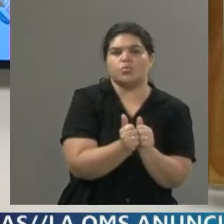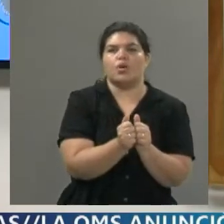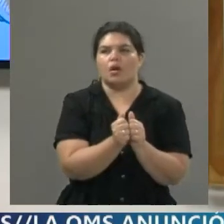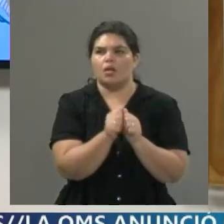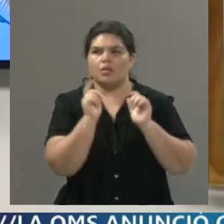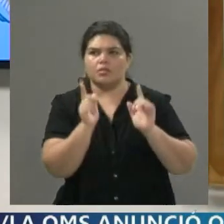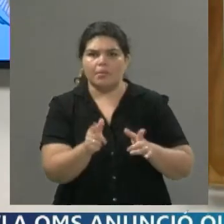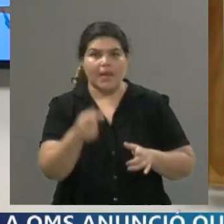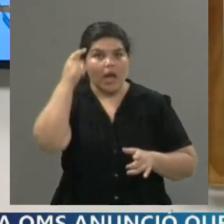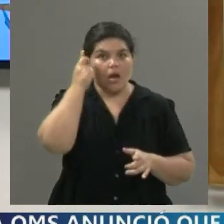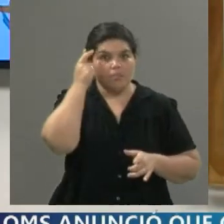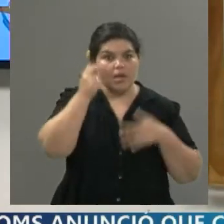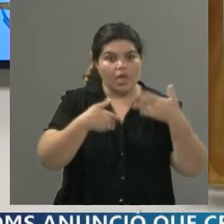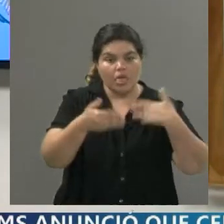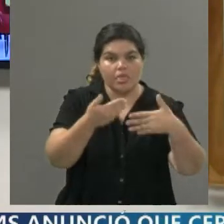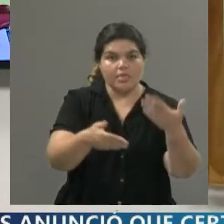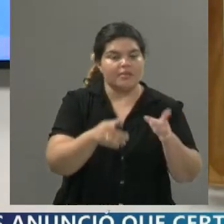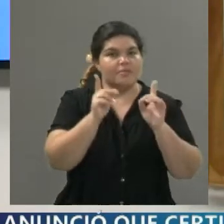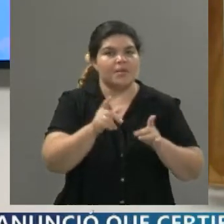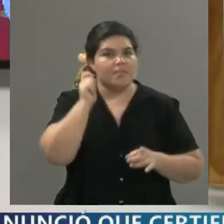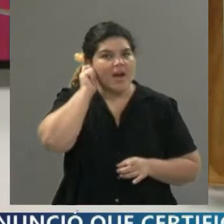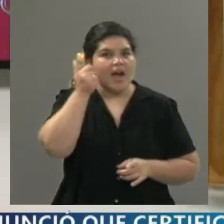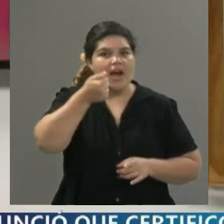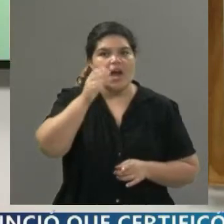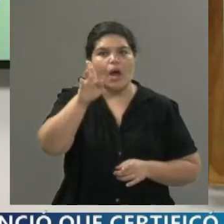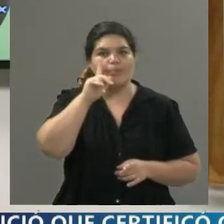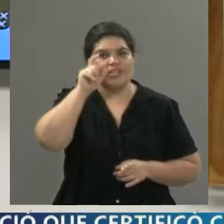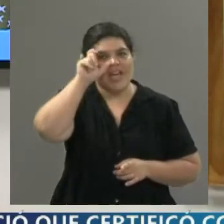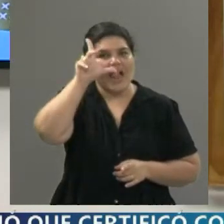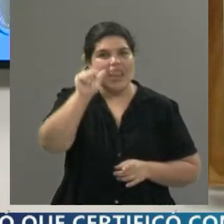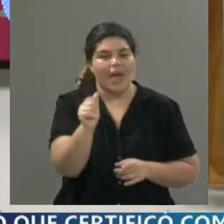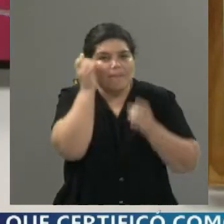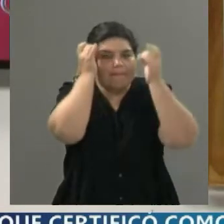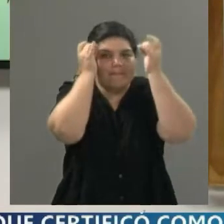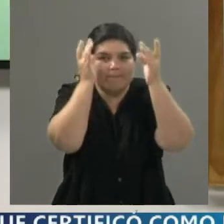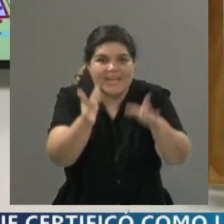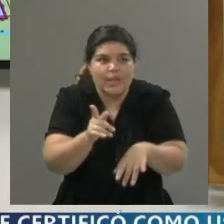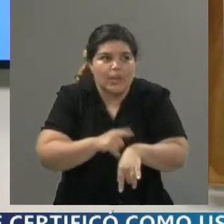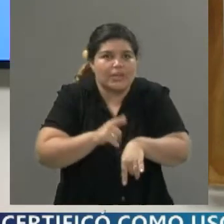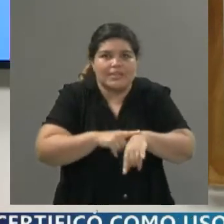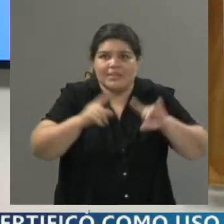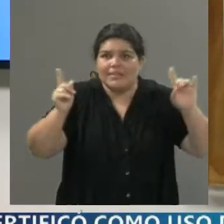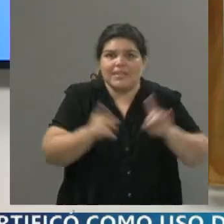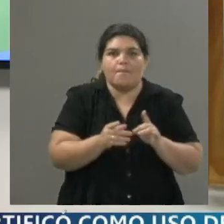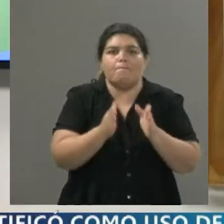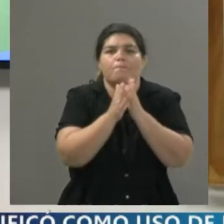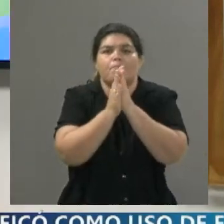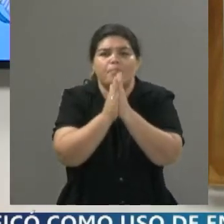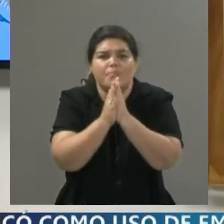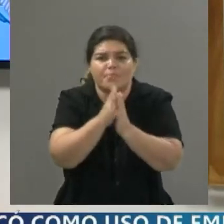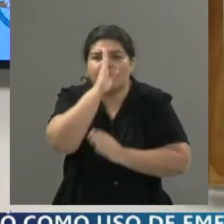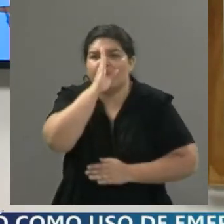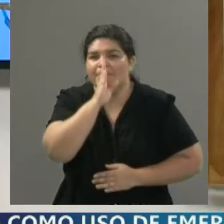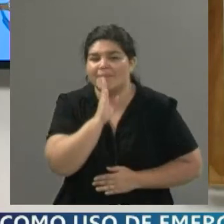toda una situación de aprendizaje, así que, Gabriela, por el tema de los tiempos, te pido, por favor, que tengas paciencia